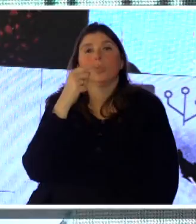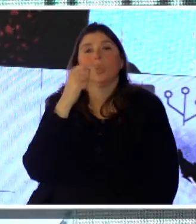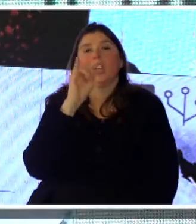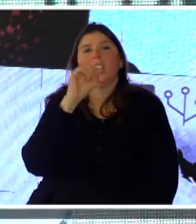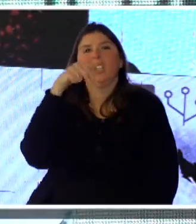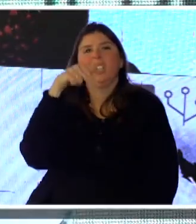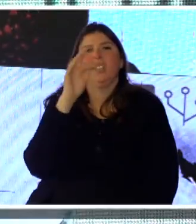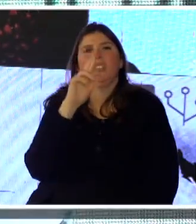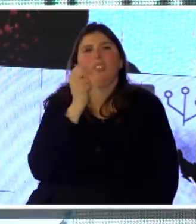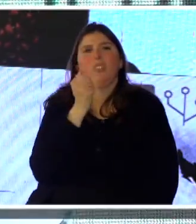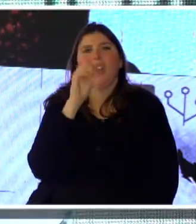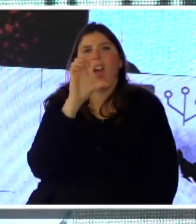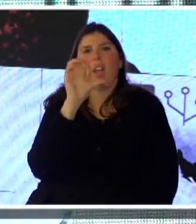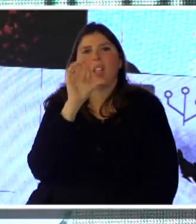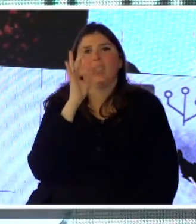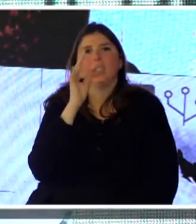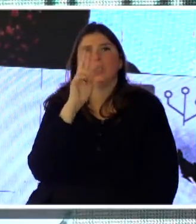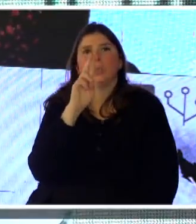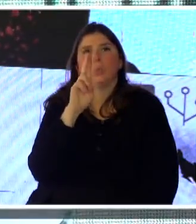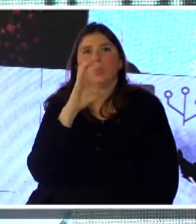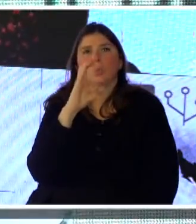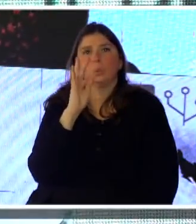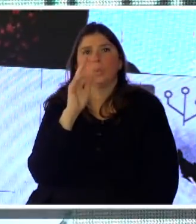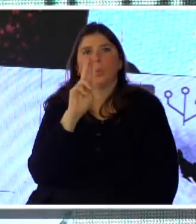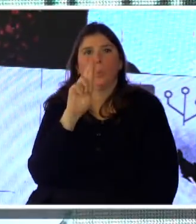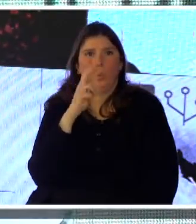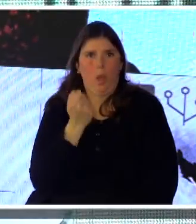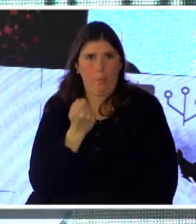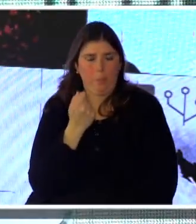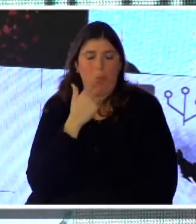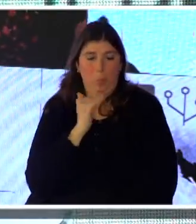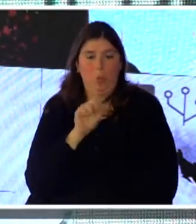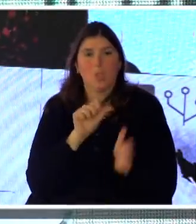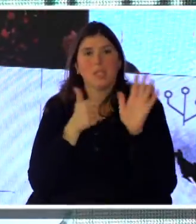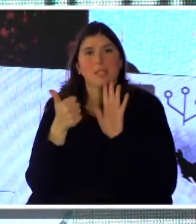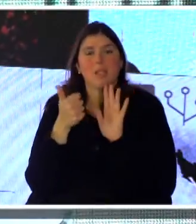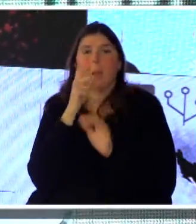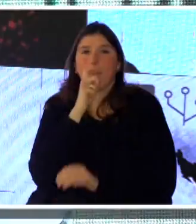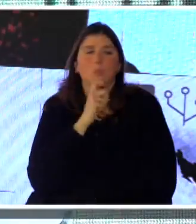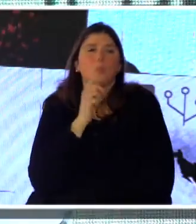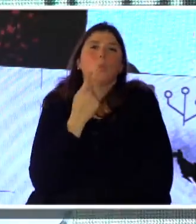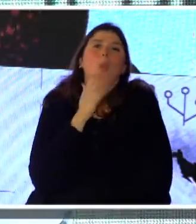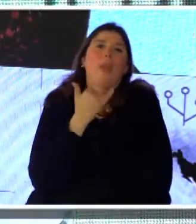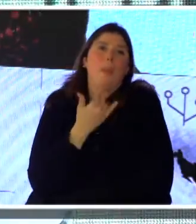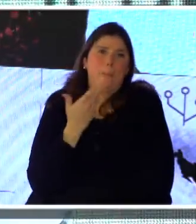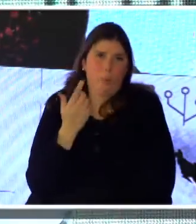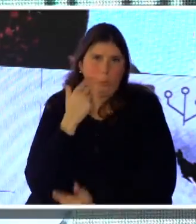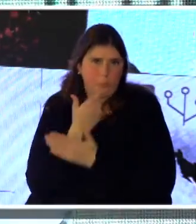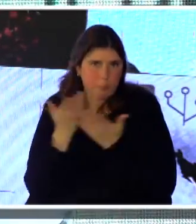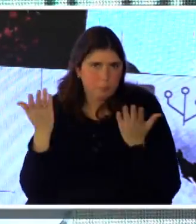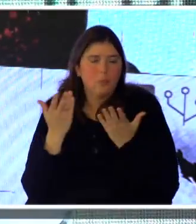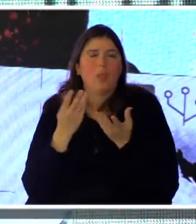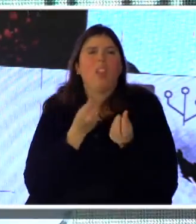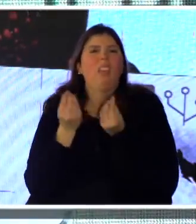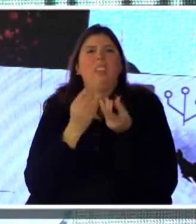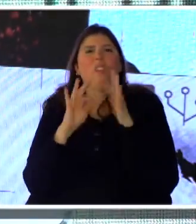año, digamos, porque no todo es color de rosas. Por ejemplo, el 6 de marzo, no, pero es un ejemplo que trata de demostrar la dinámica que